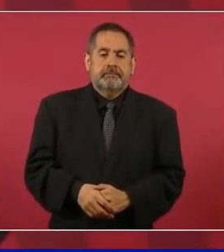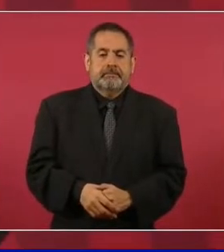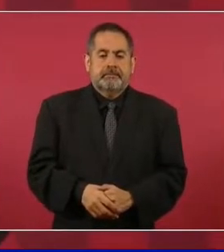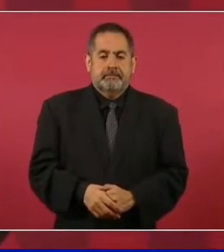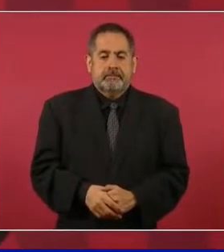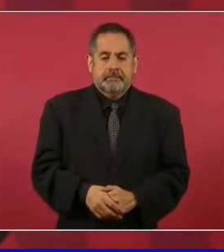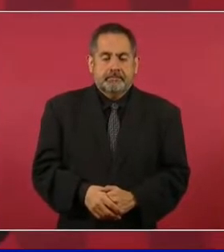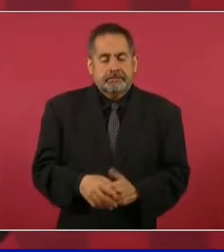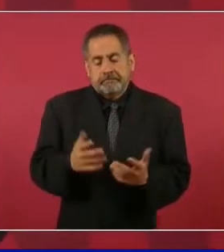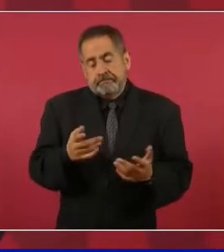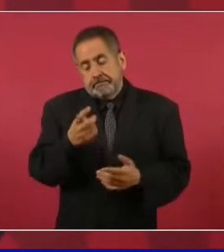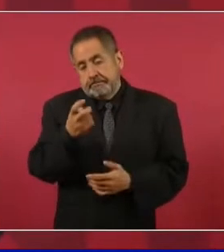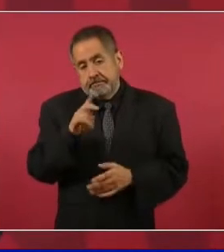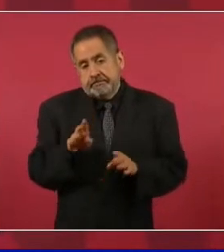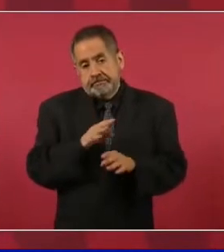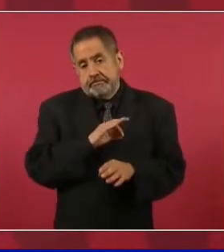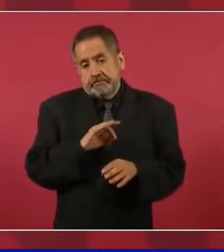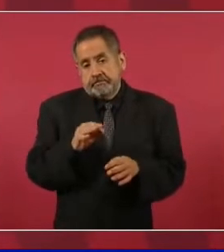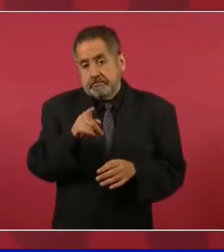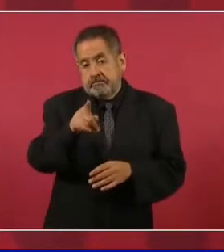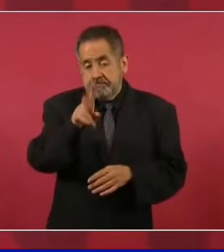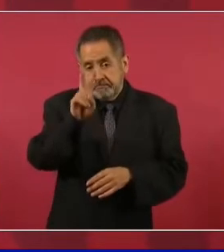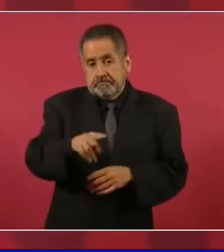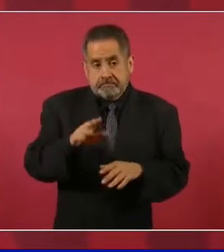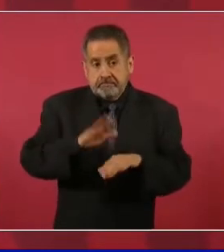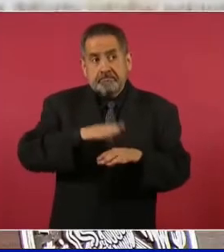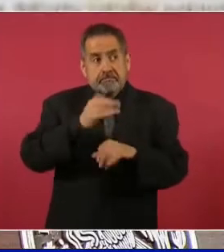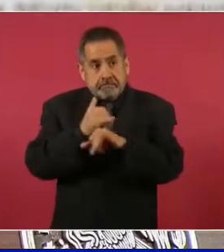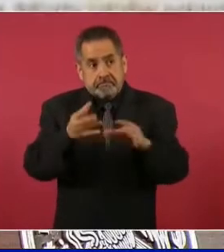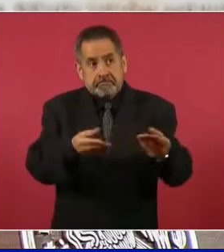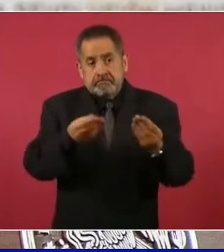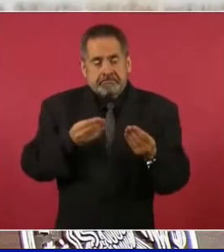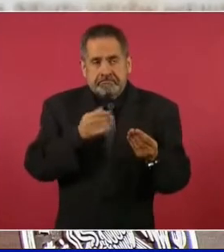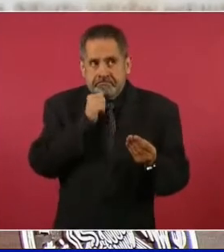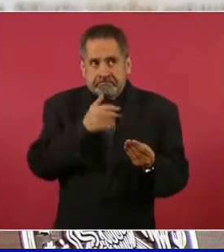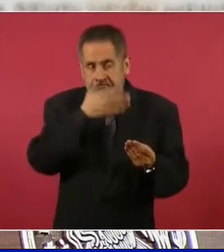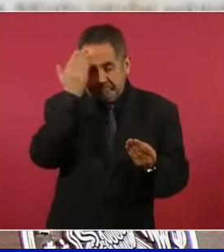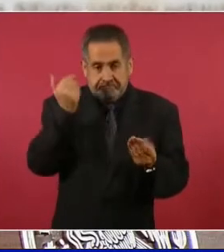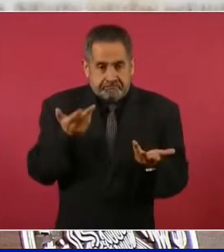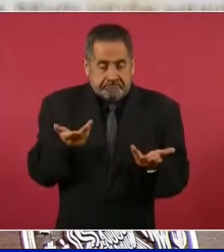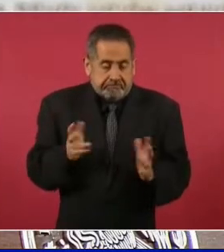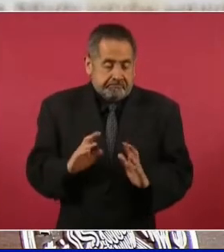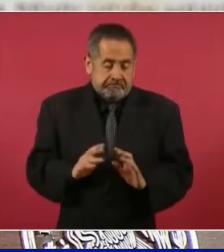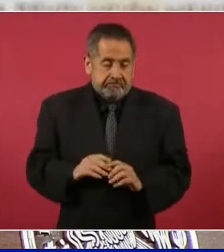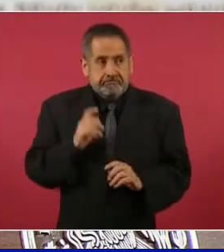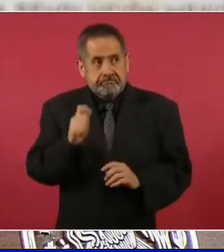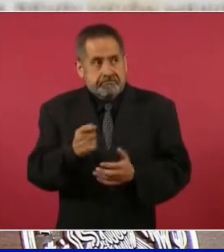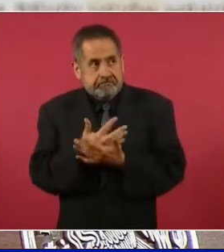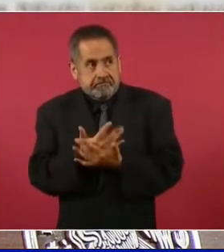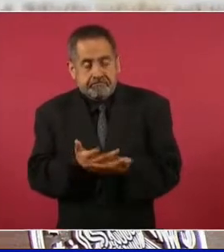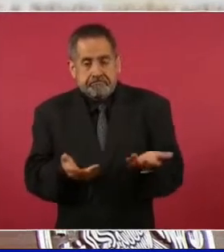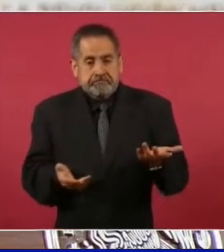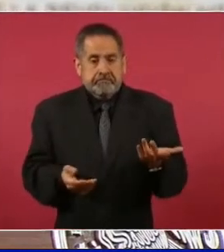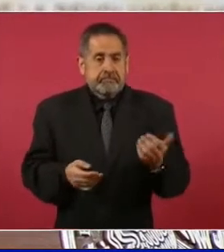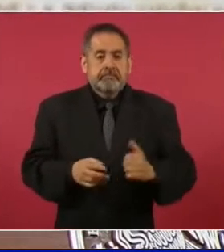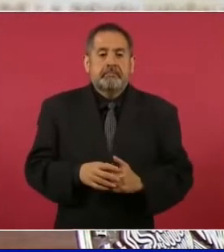que podemos decir, no tenemos más información, sólo lo que